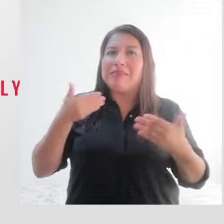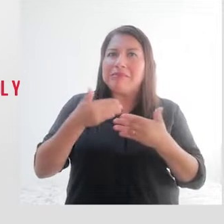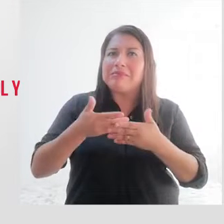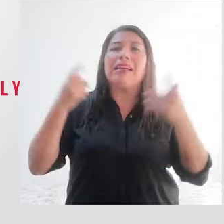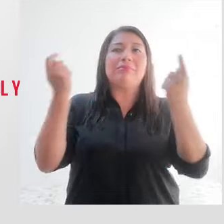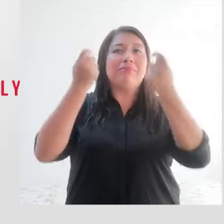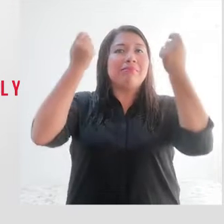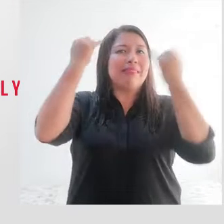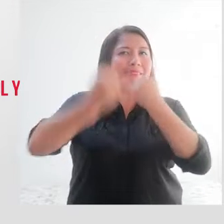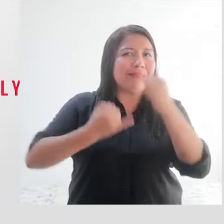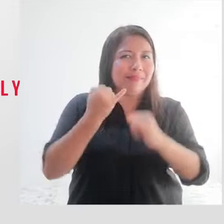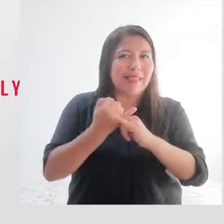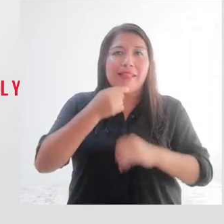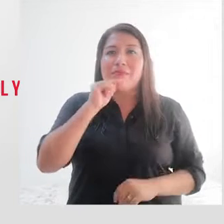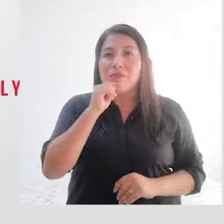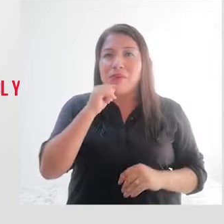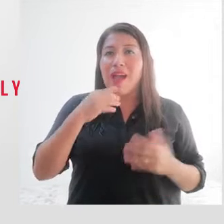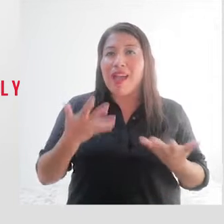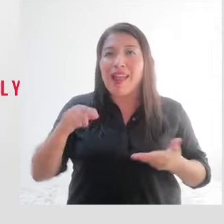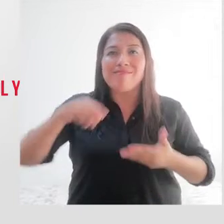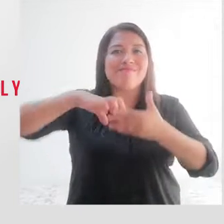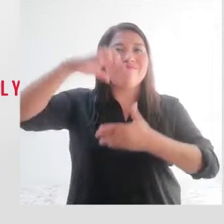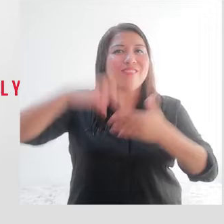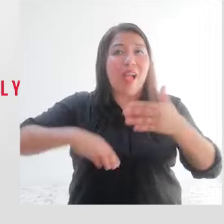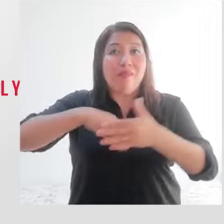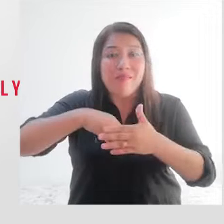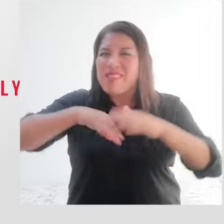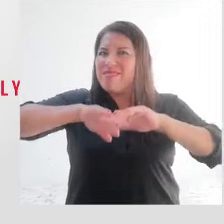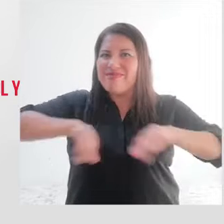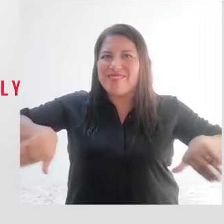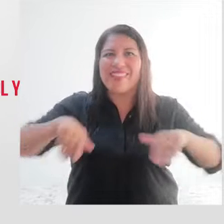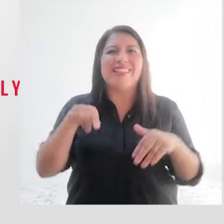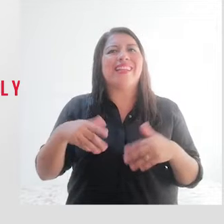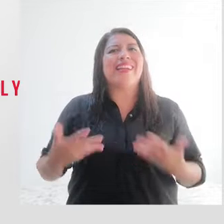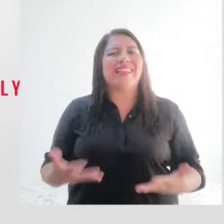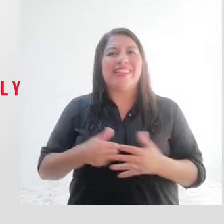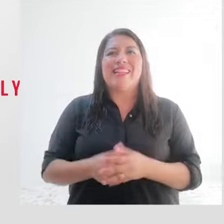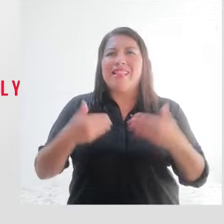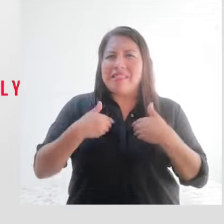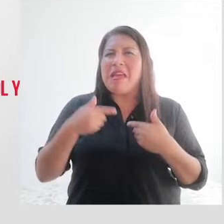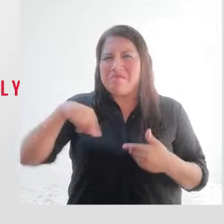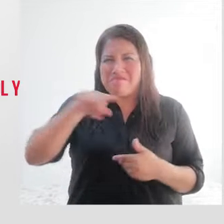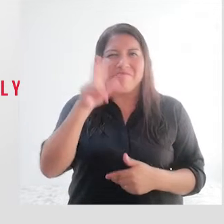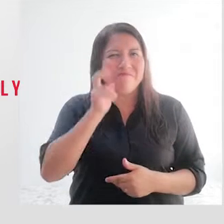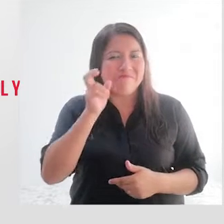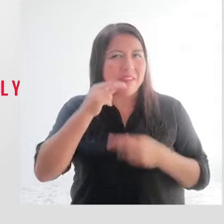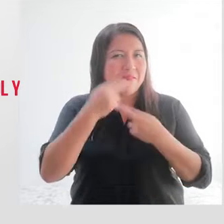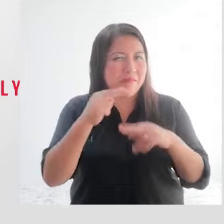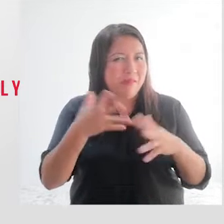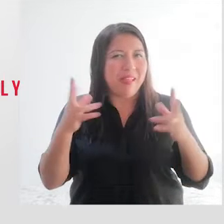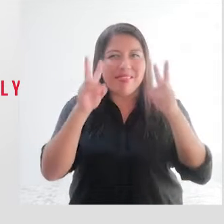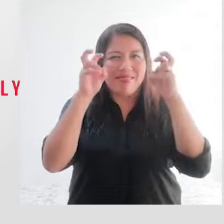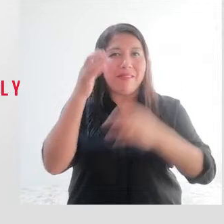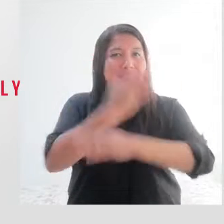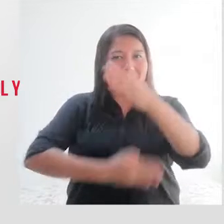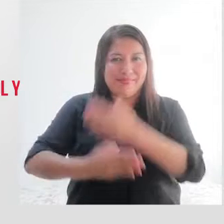Internacional de la Mujer, en su programa Sin Barreras tendremos noticias muy importantes sobre la temática